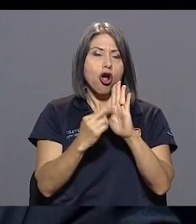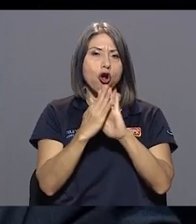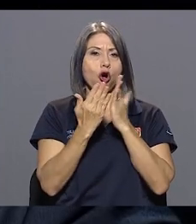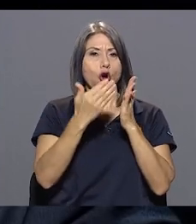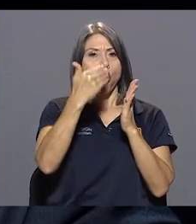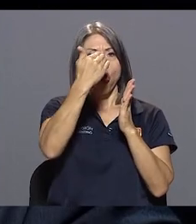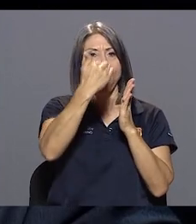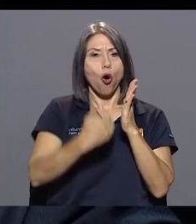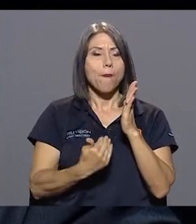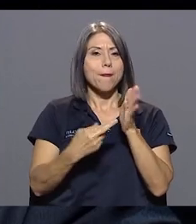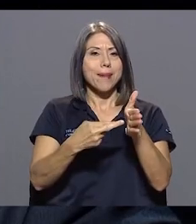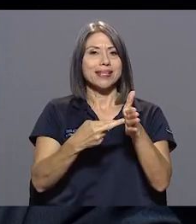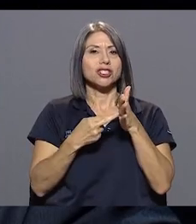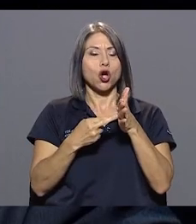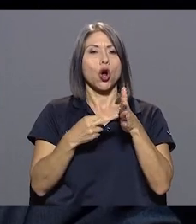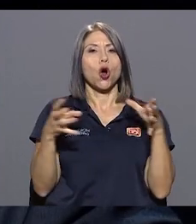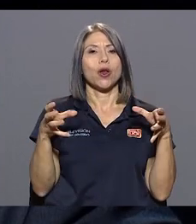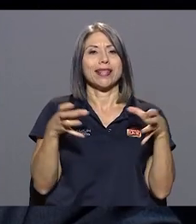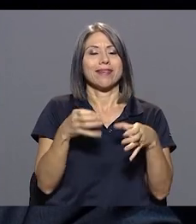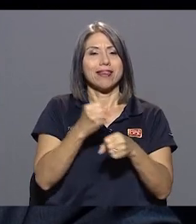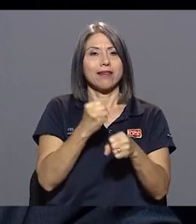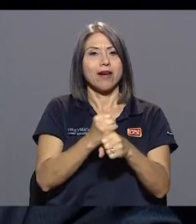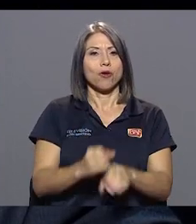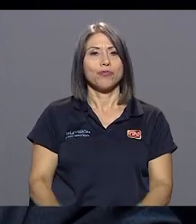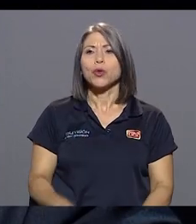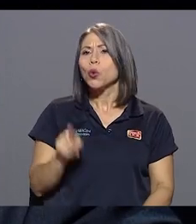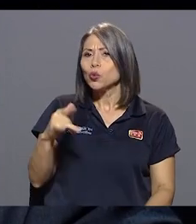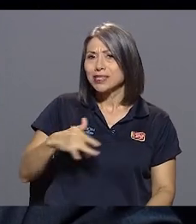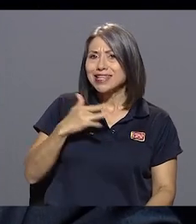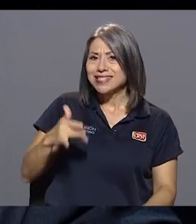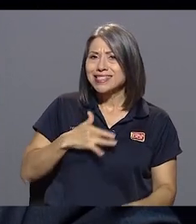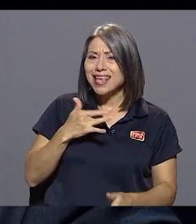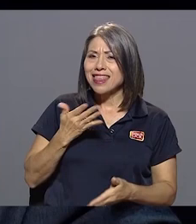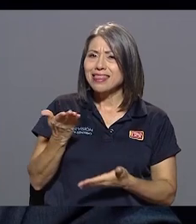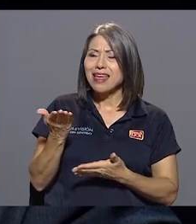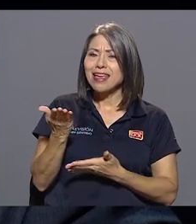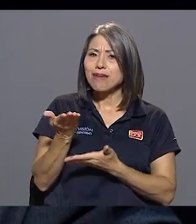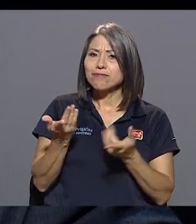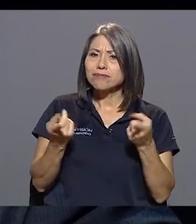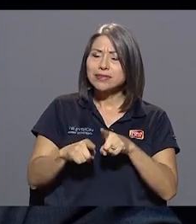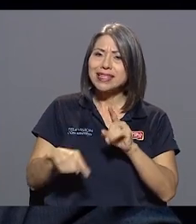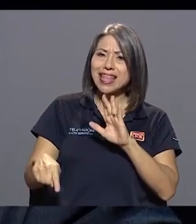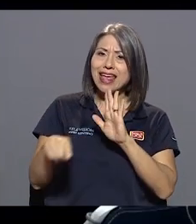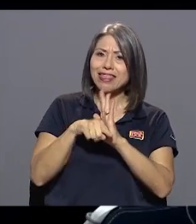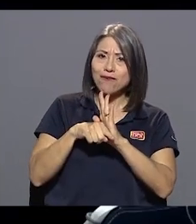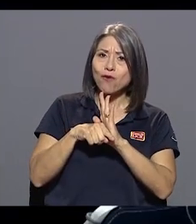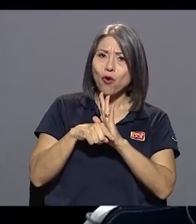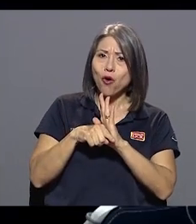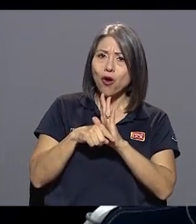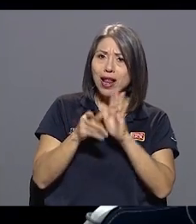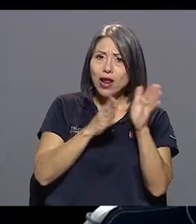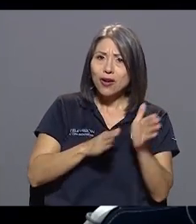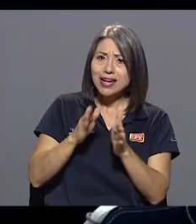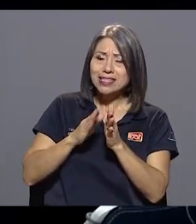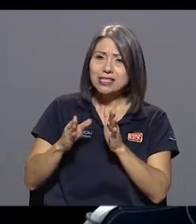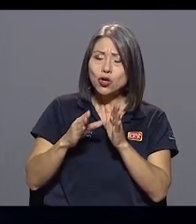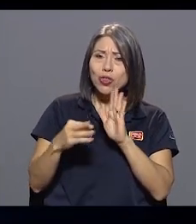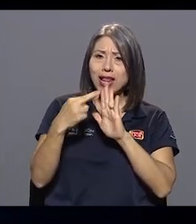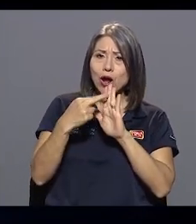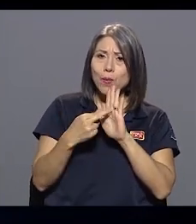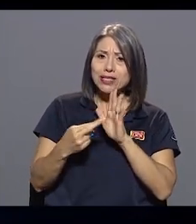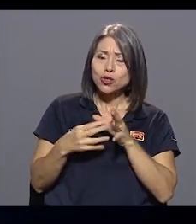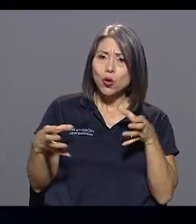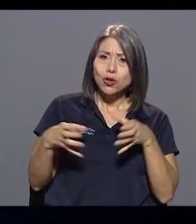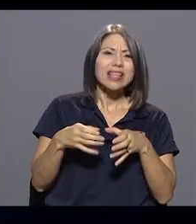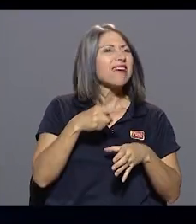de trabajo. ¿Siente usted que hubo un saldo negativo en la negociación de la convención colectiva? ¿Saldo negativo a qué se refiere? En el sentido